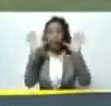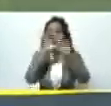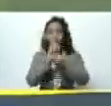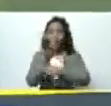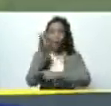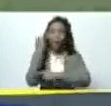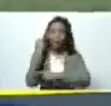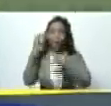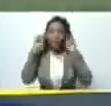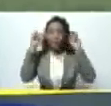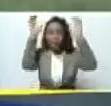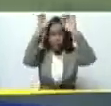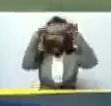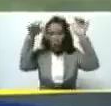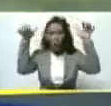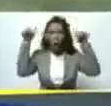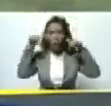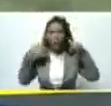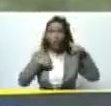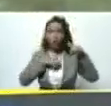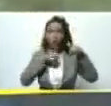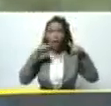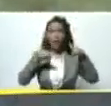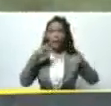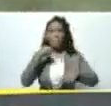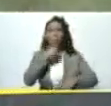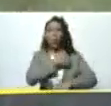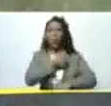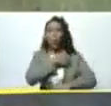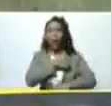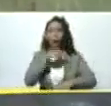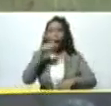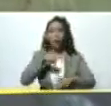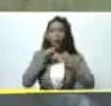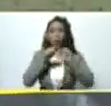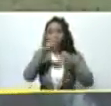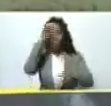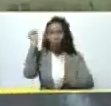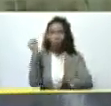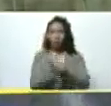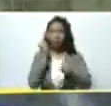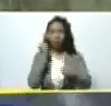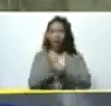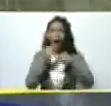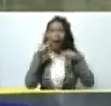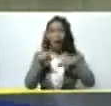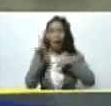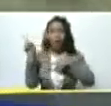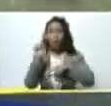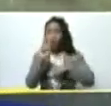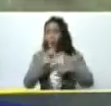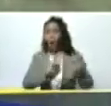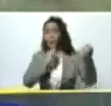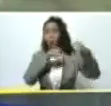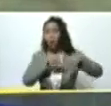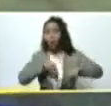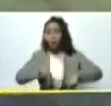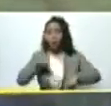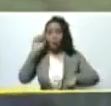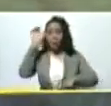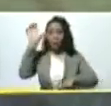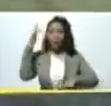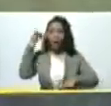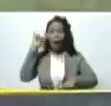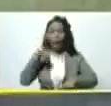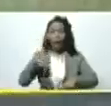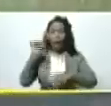por el tema de las lluvias aquí estamos moralizados aquí seguimos trabajando y aquellos que no apostaron por nuestra nación bueno aquí